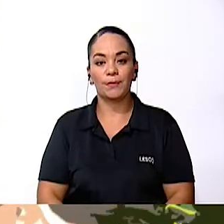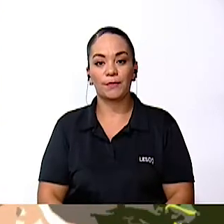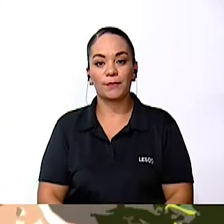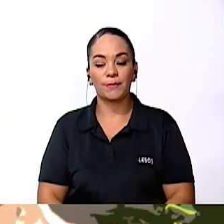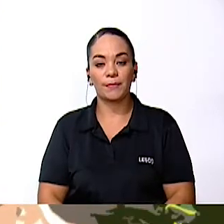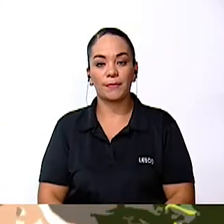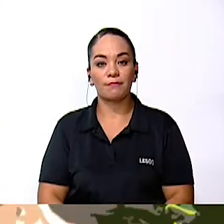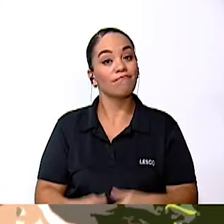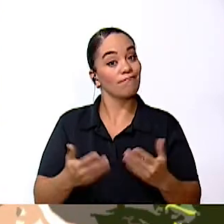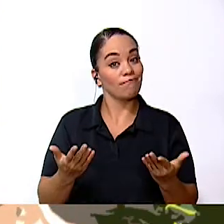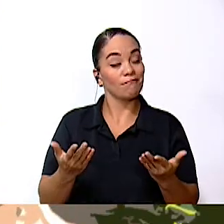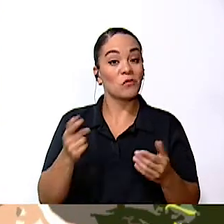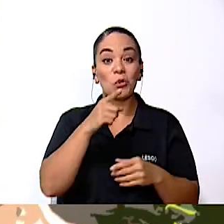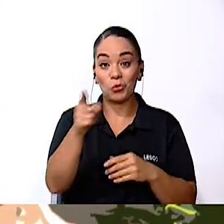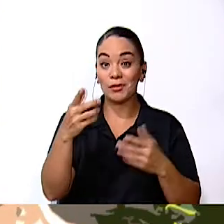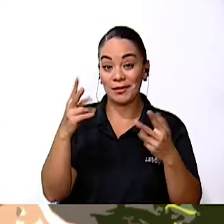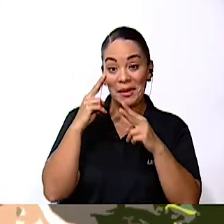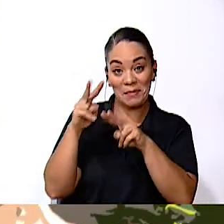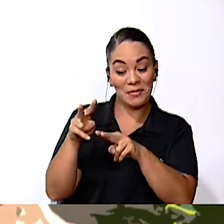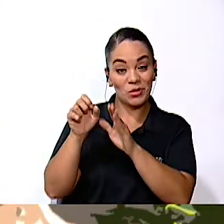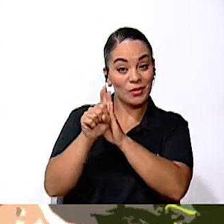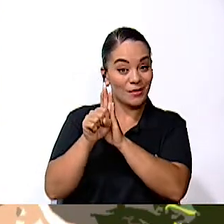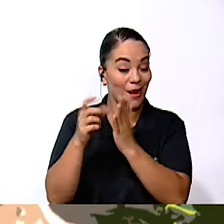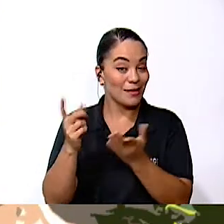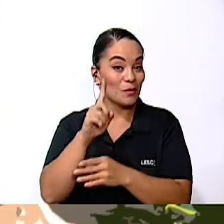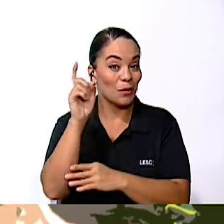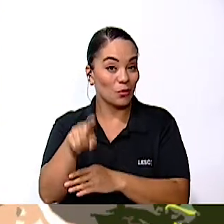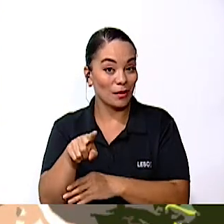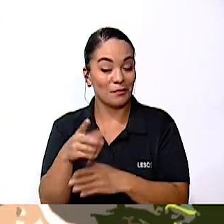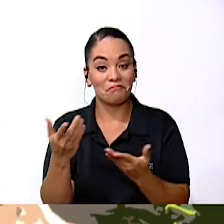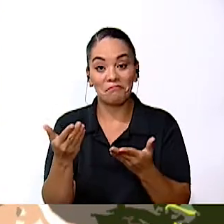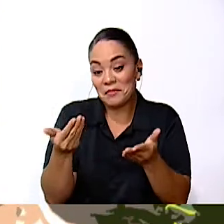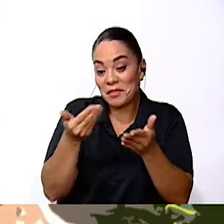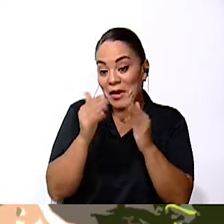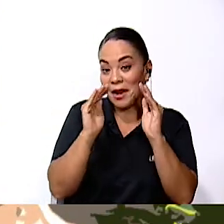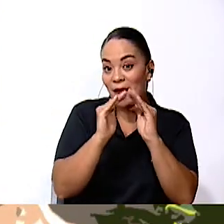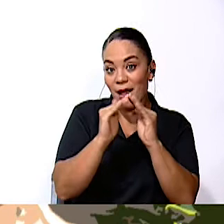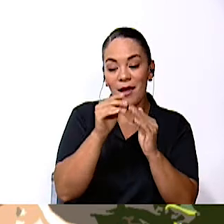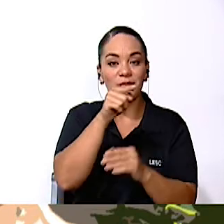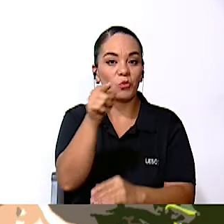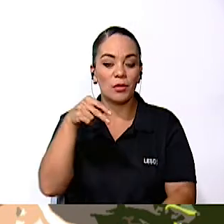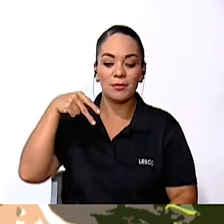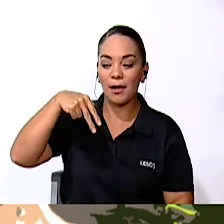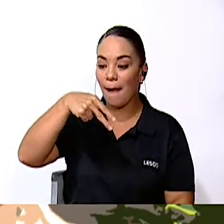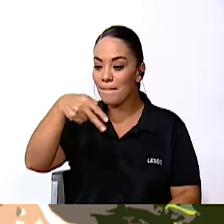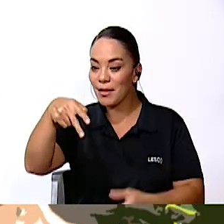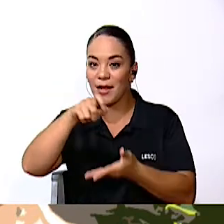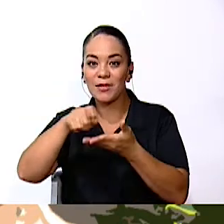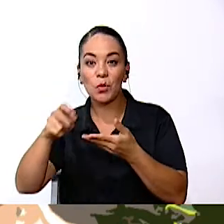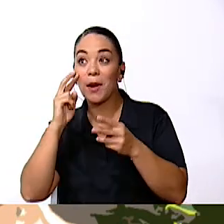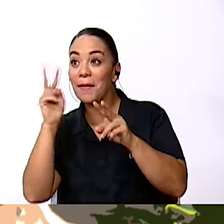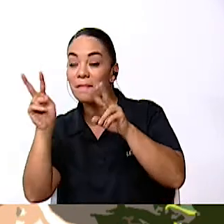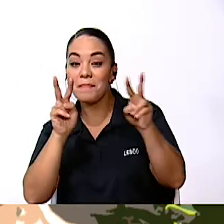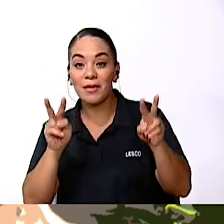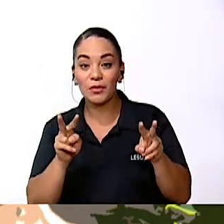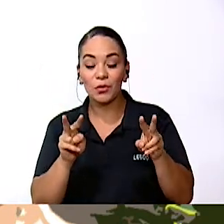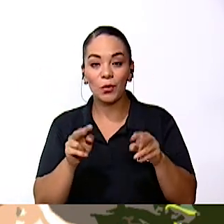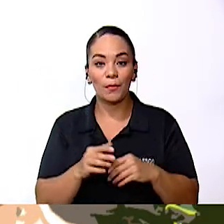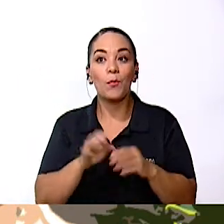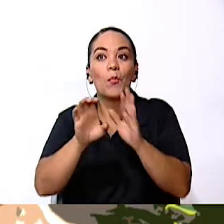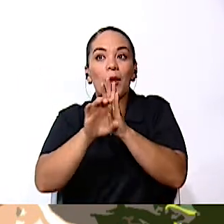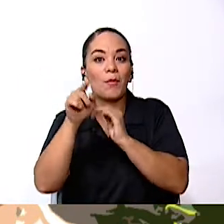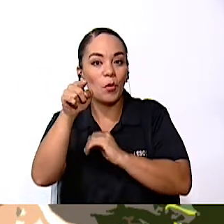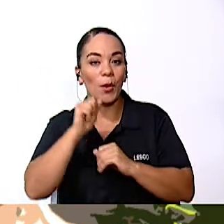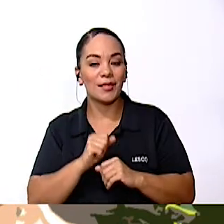¿Cuáles de esas señales han visto ustedes? Cerca de donde viven cuando caminan hacia la escuela ¿Habrán visto esta? Por